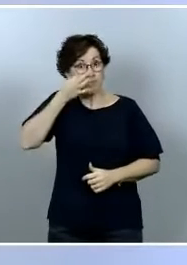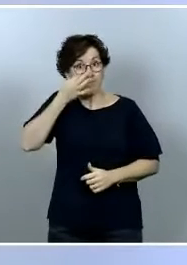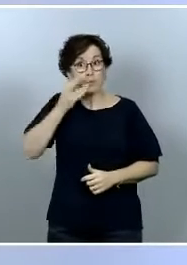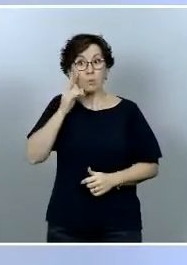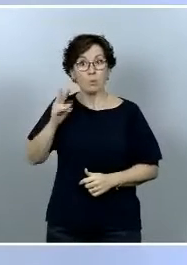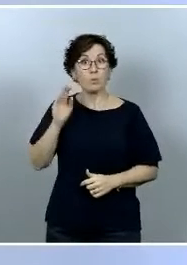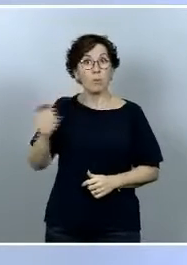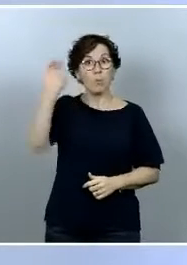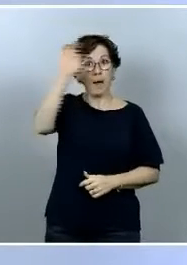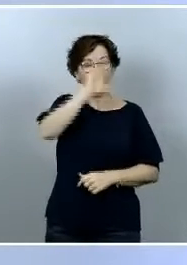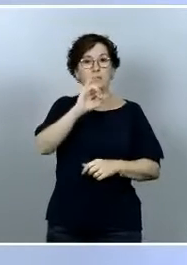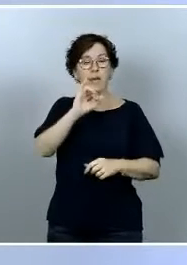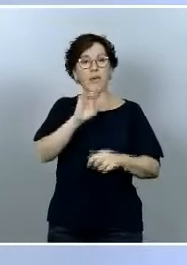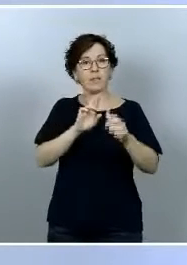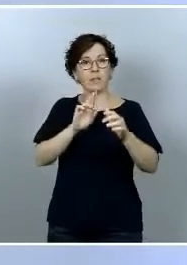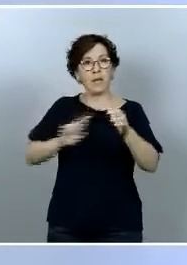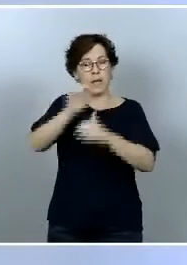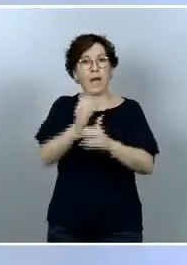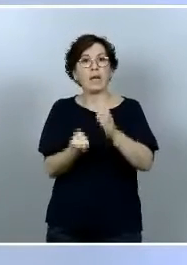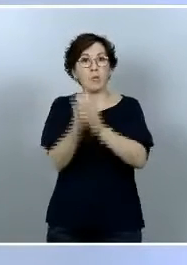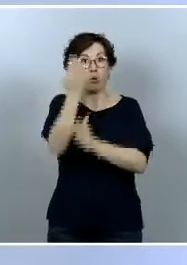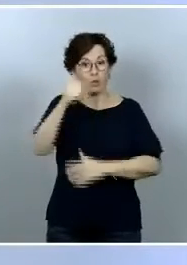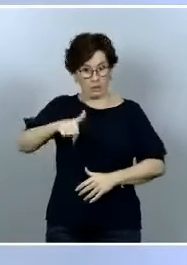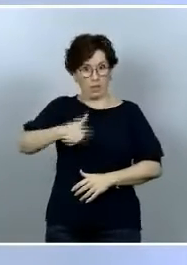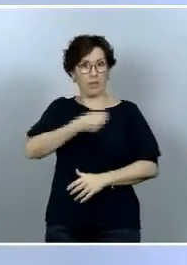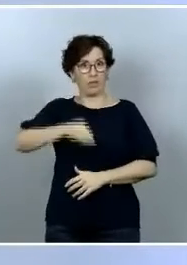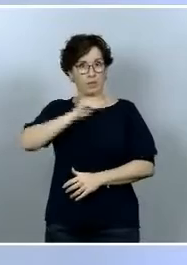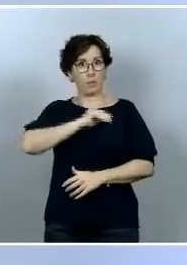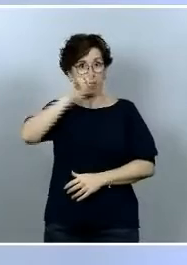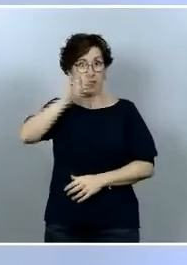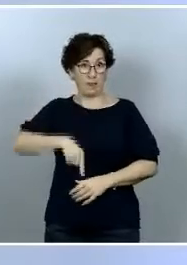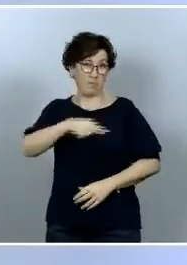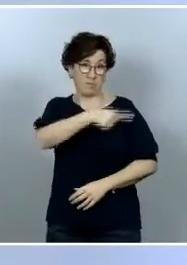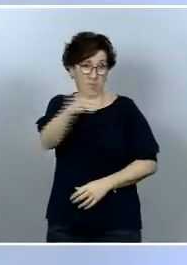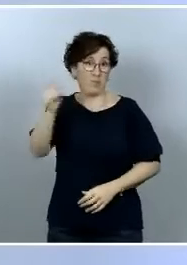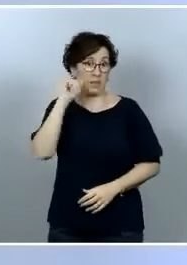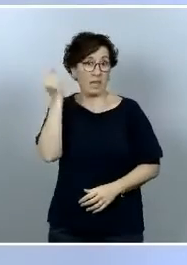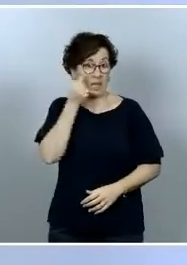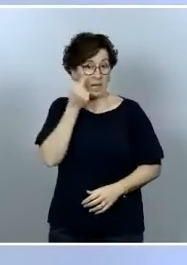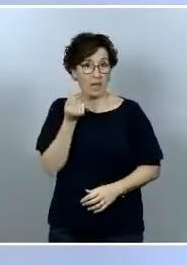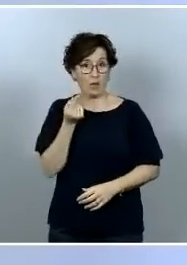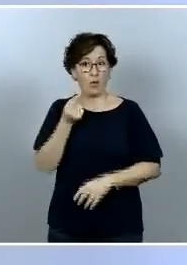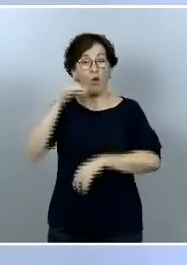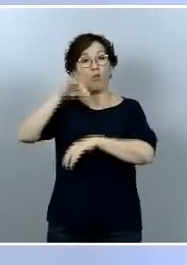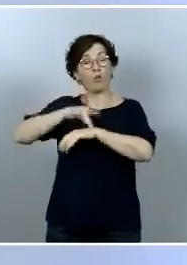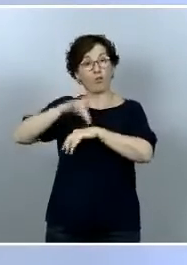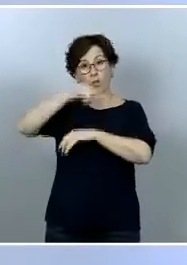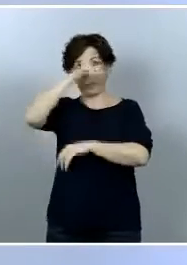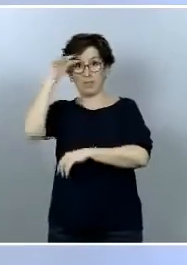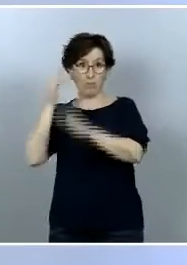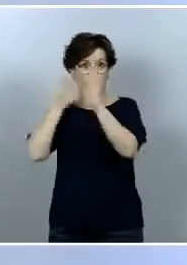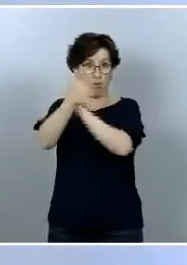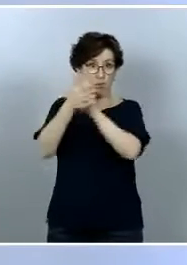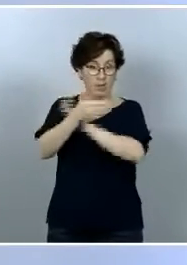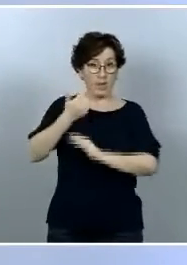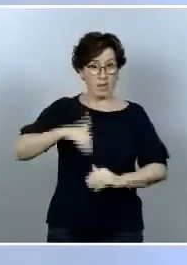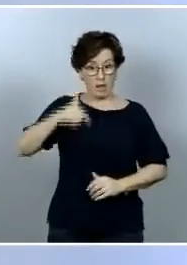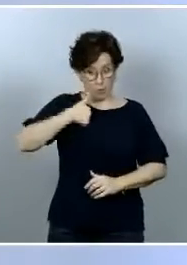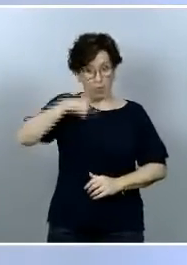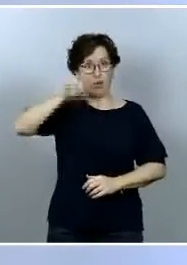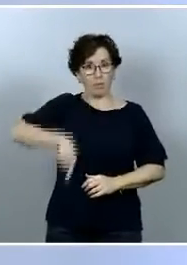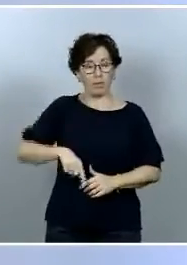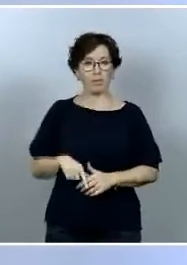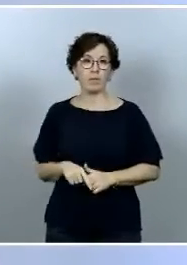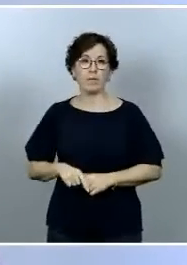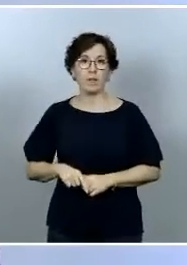también en el nuestro ha habido rebrotes conocen ustedes algunos casos que ha contado el doctor Simón y que también he explicado yo mismo es verdad